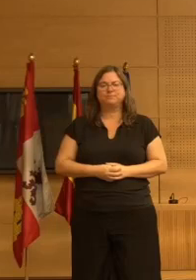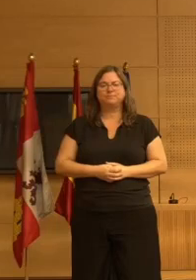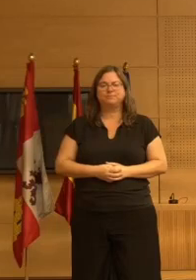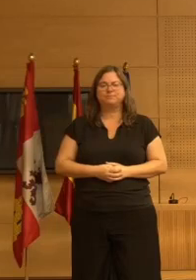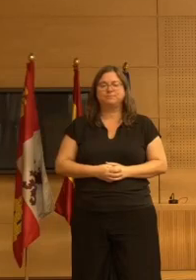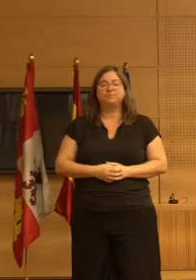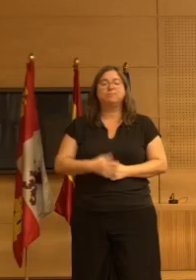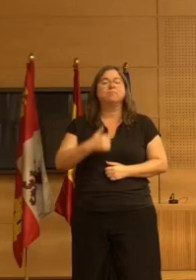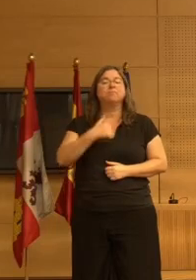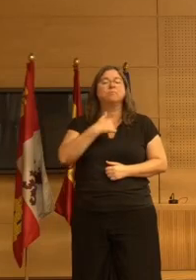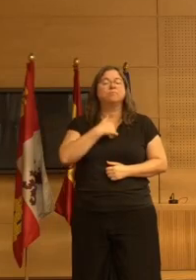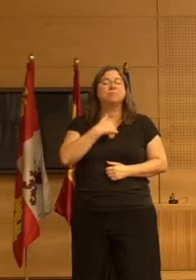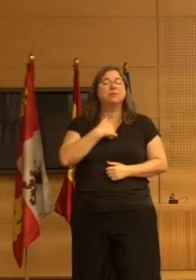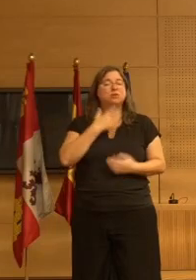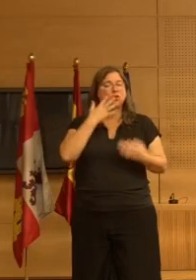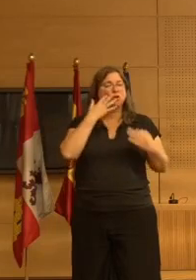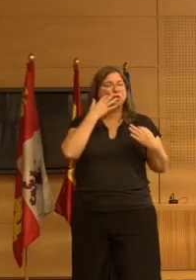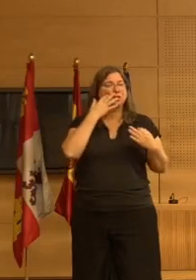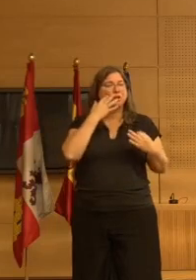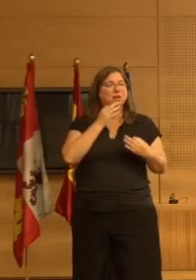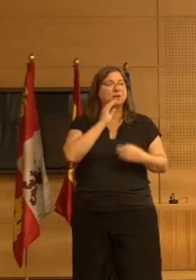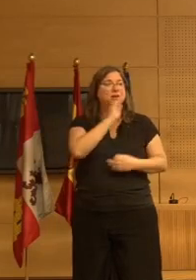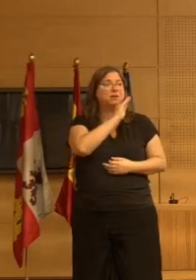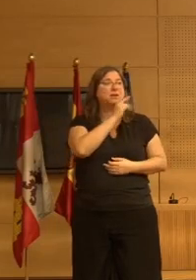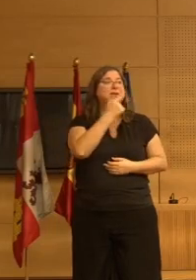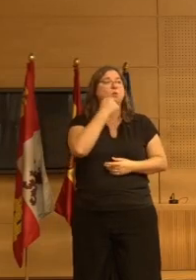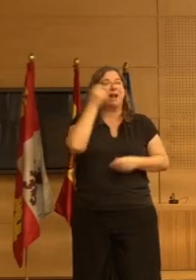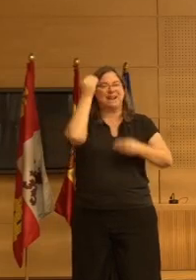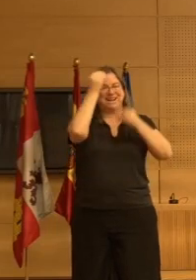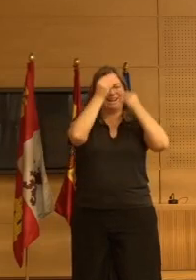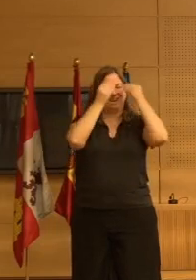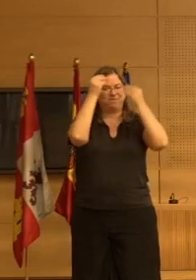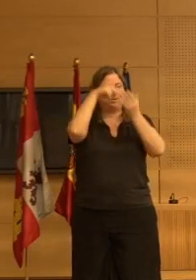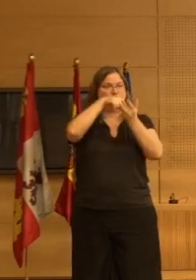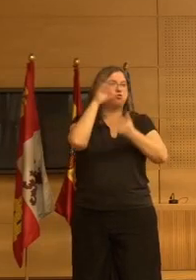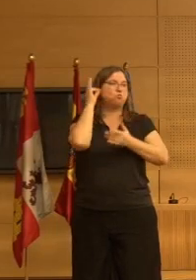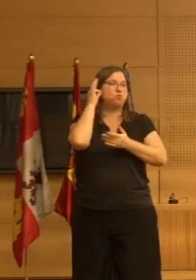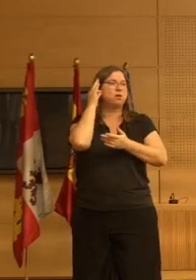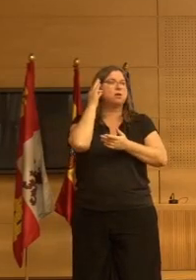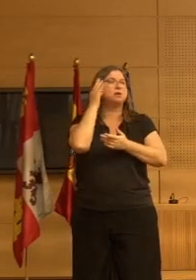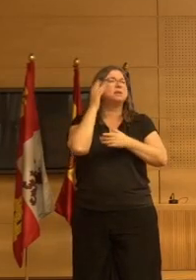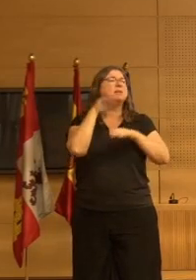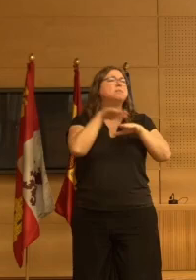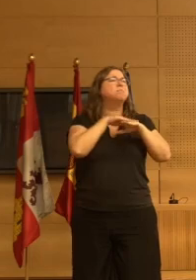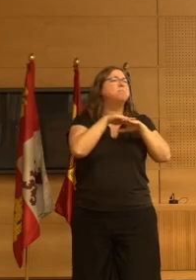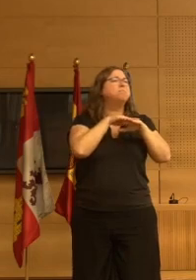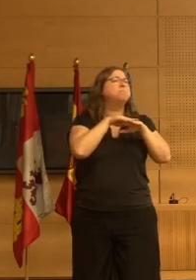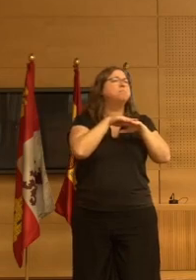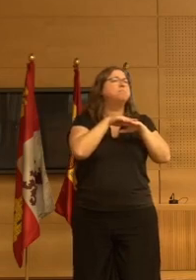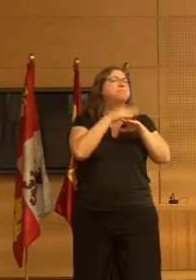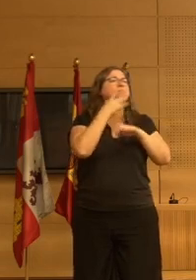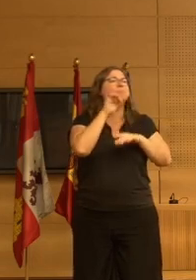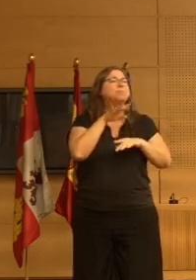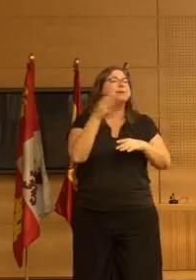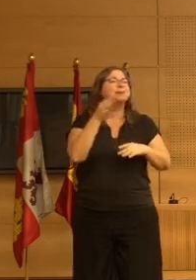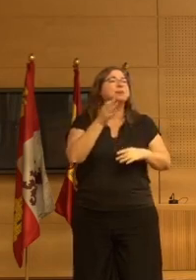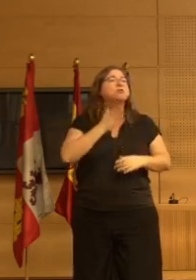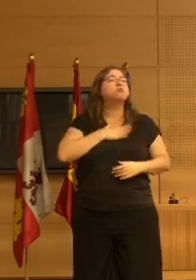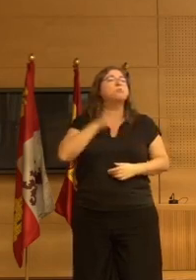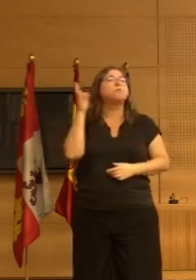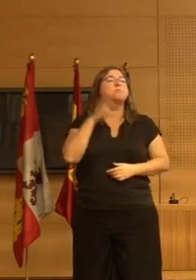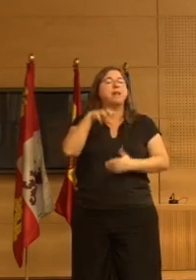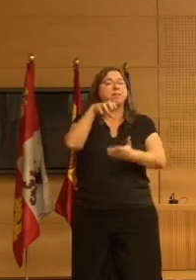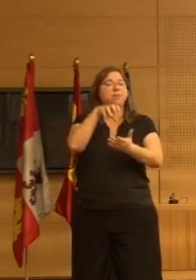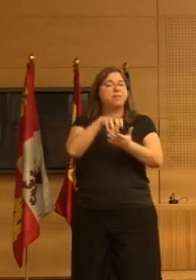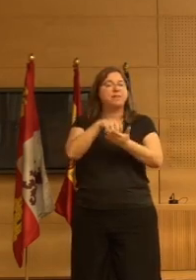bueno yo en primer lugar sí que he hecho como una reflexión porque se ha hablado de perdón ¿a qué te dedicas? venimos